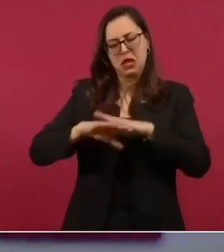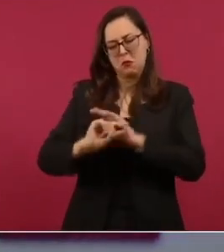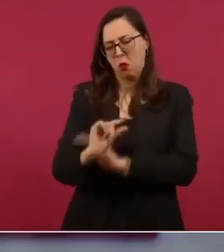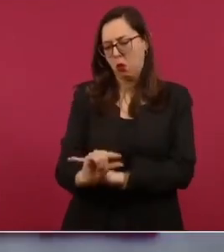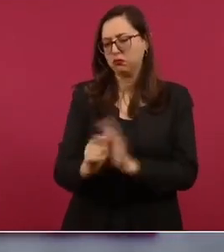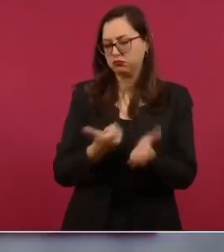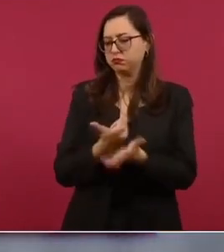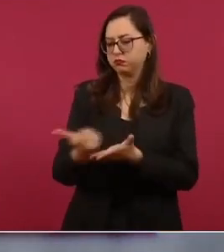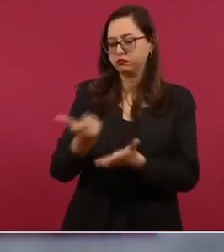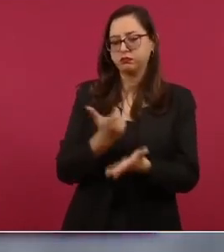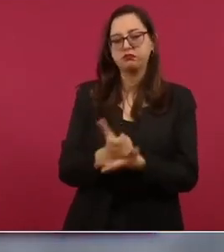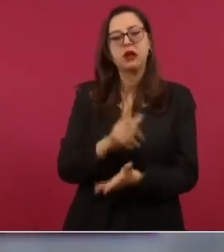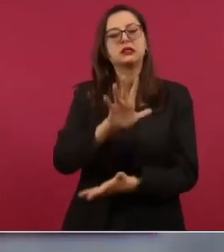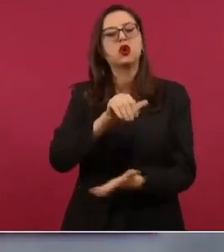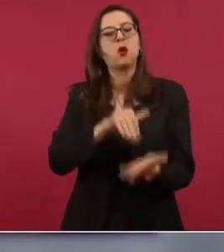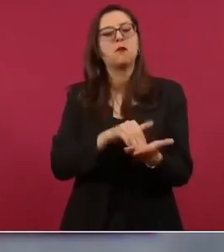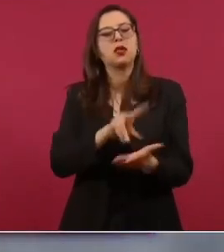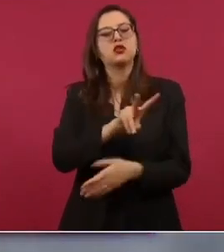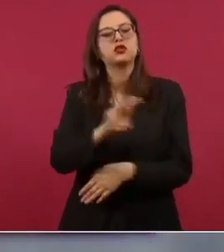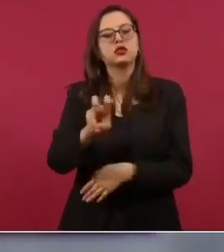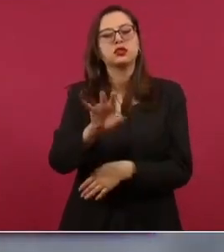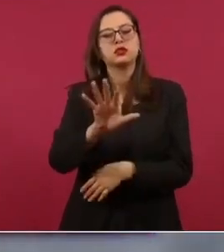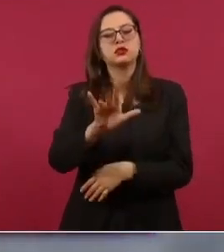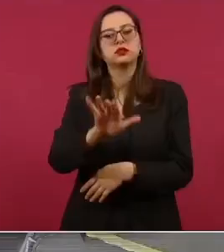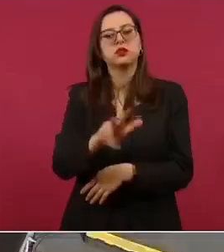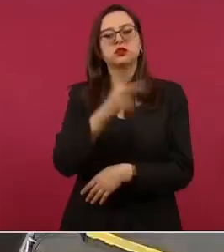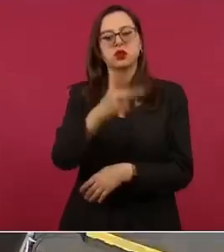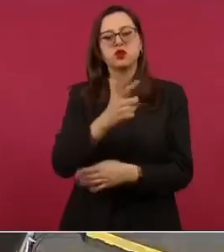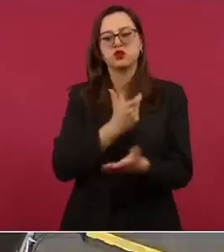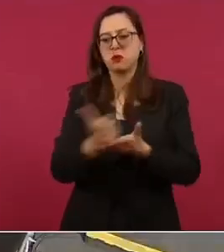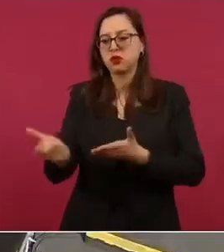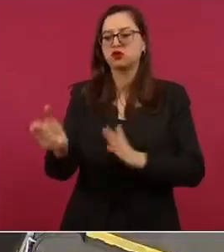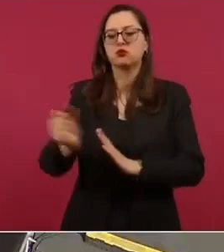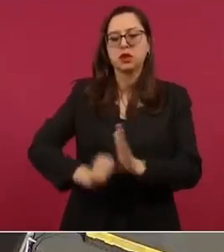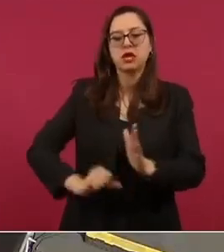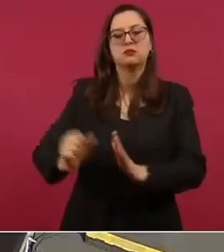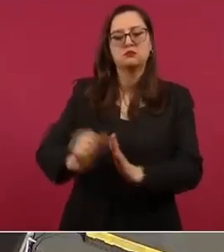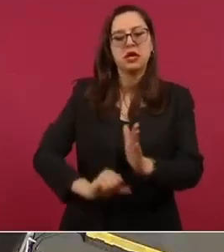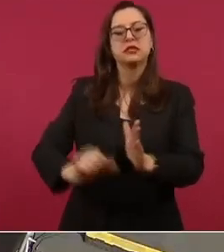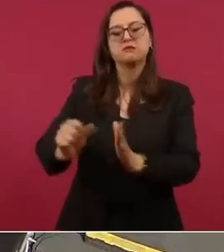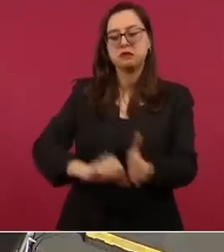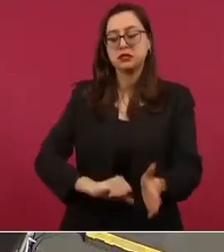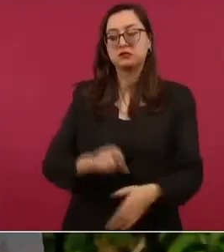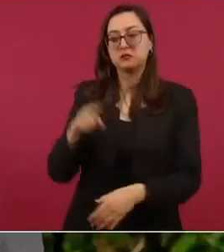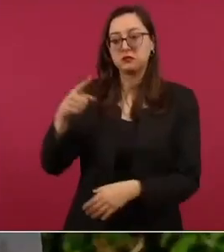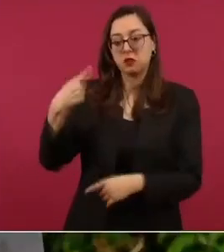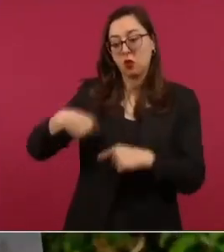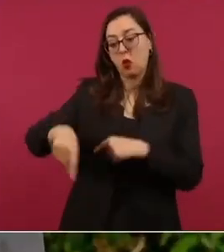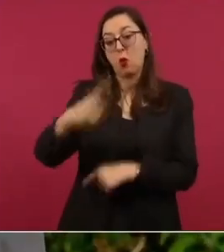de cinco mil doscientos cincuenta y ocho pesos para que